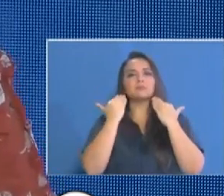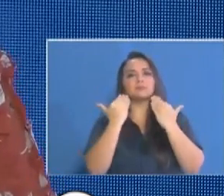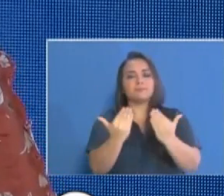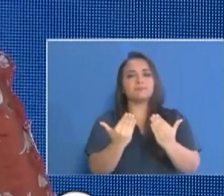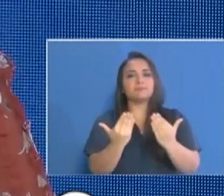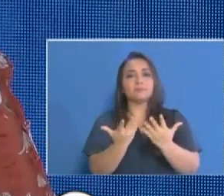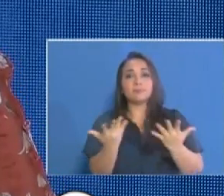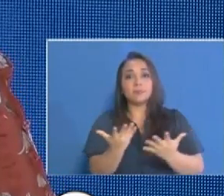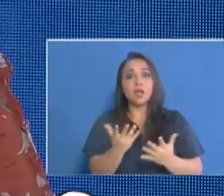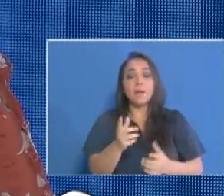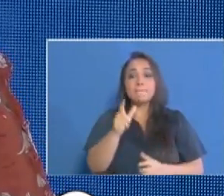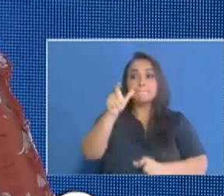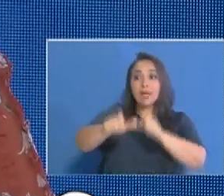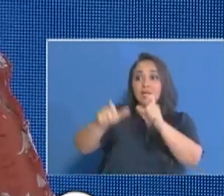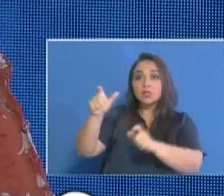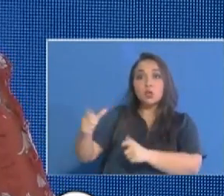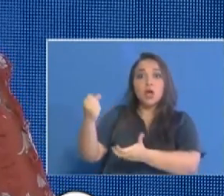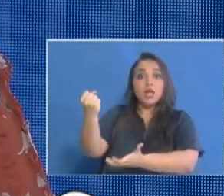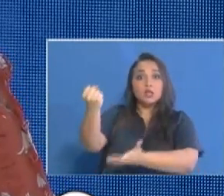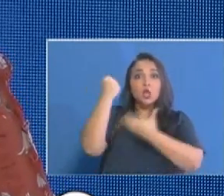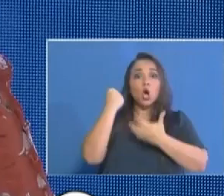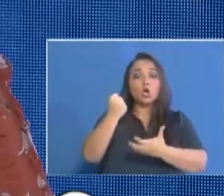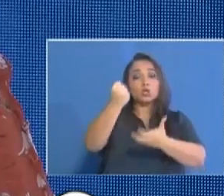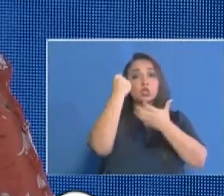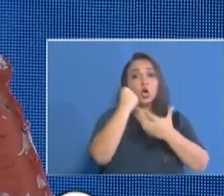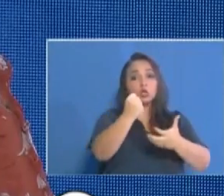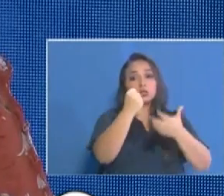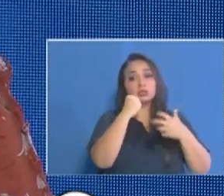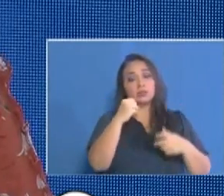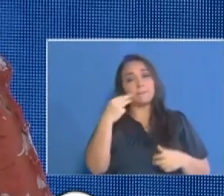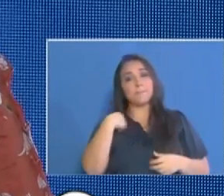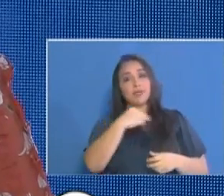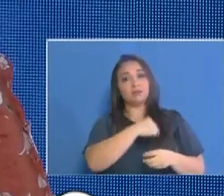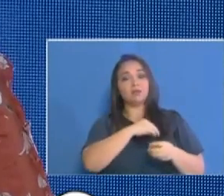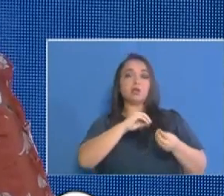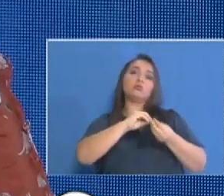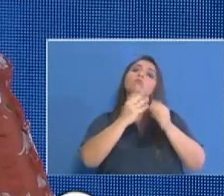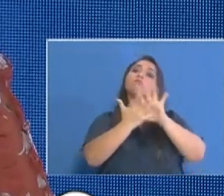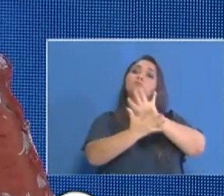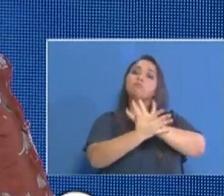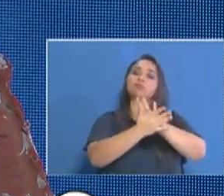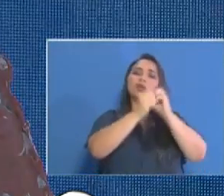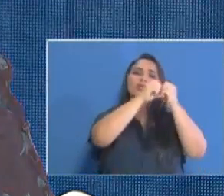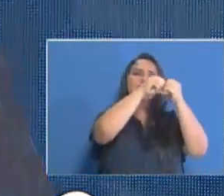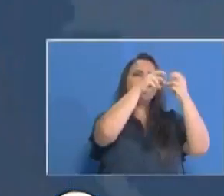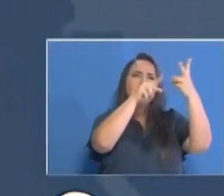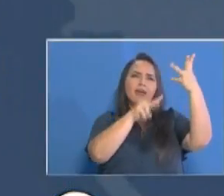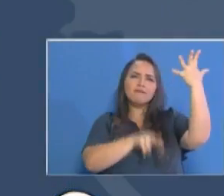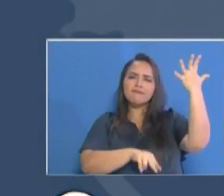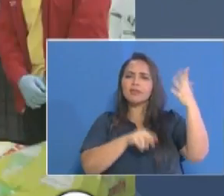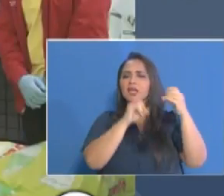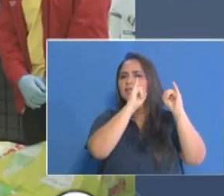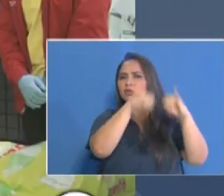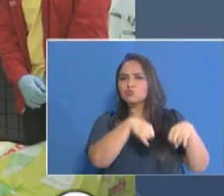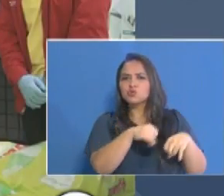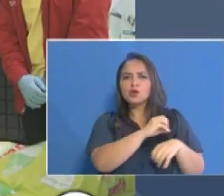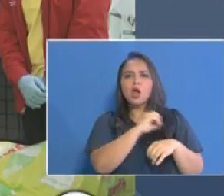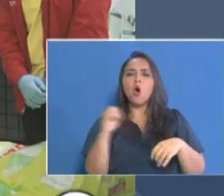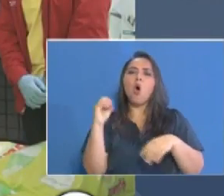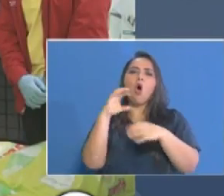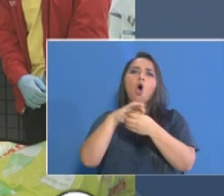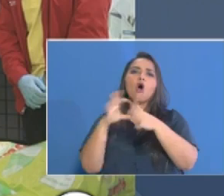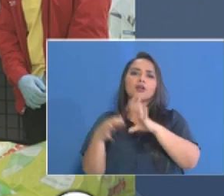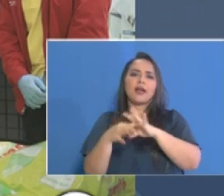donaciones que hemos podido recibir al Ministerio de Desarrollo Social por diversas instituciones organismos